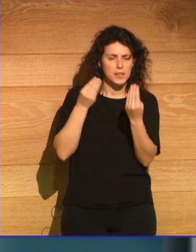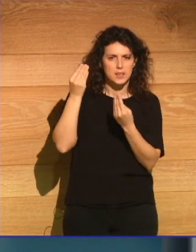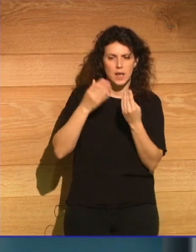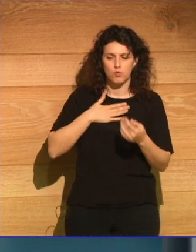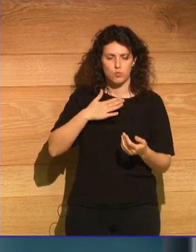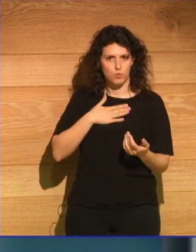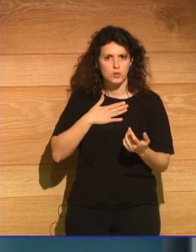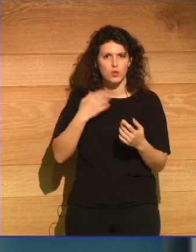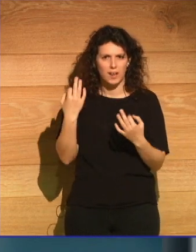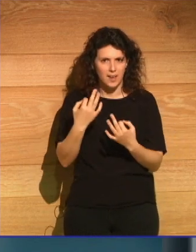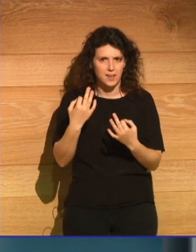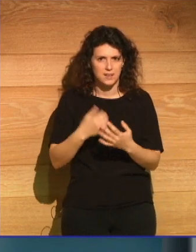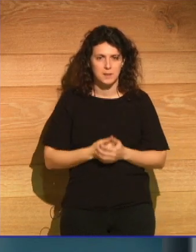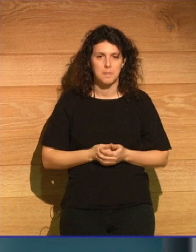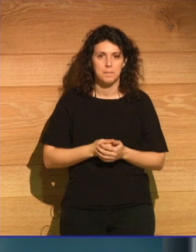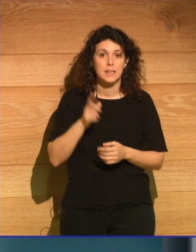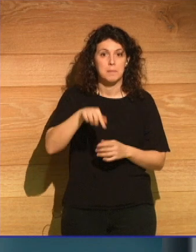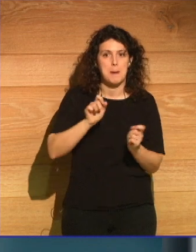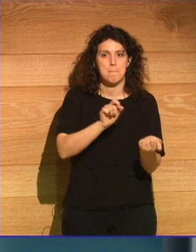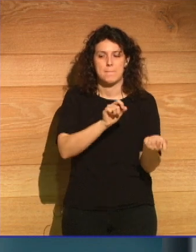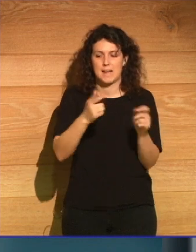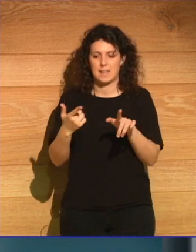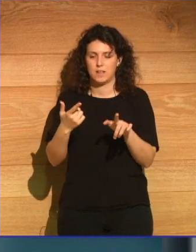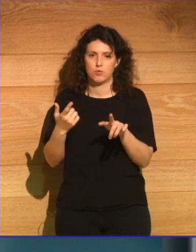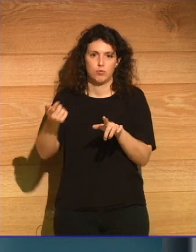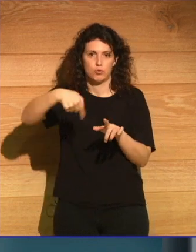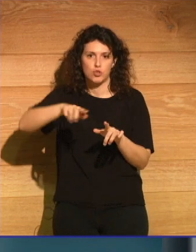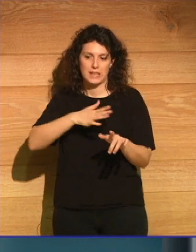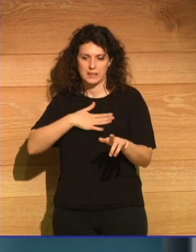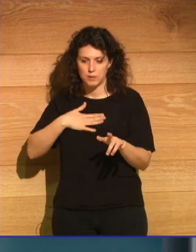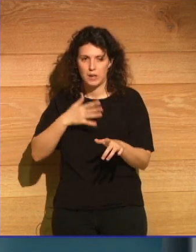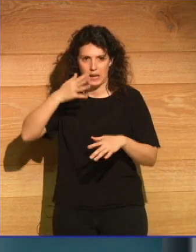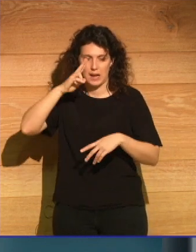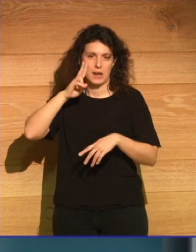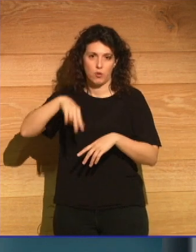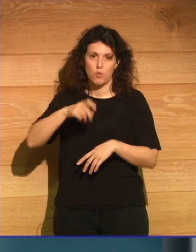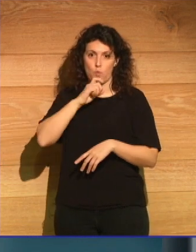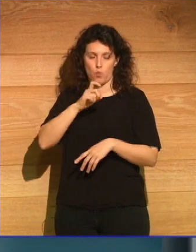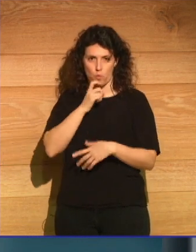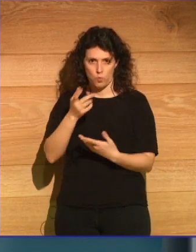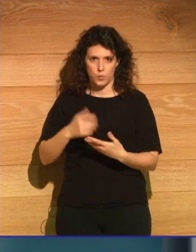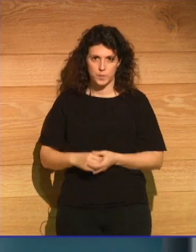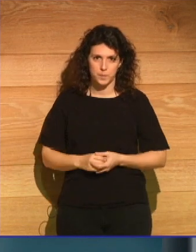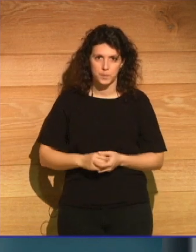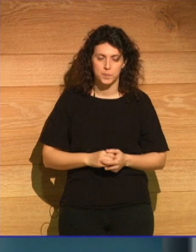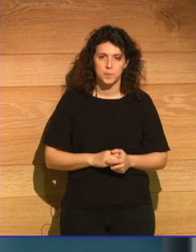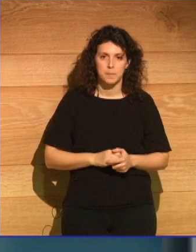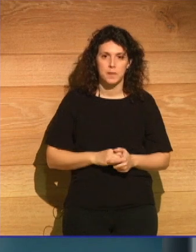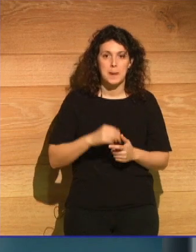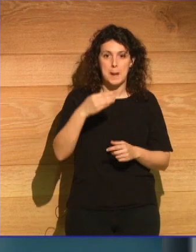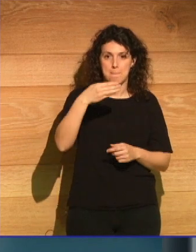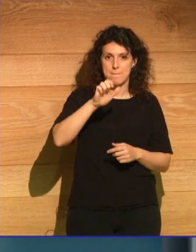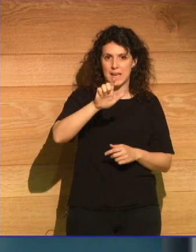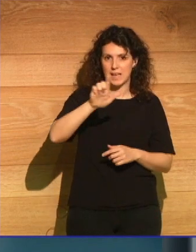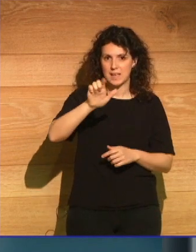legado, en parecernos a como quisiéramos ser recordados. Huellas es una obra